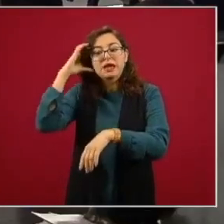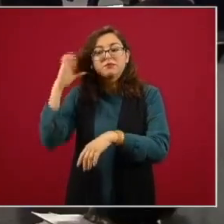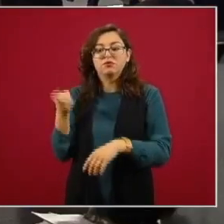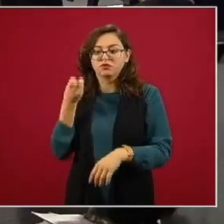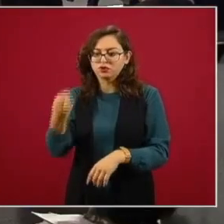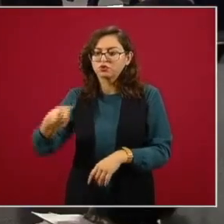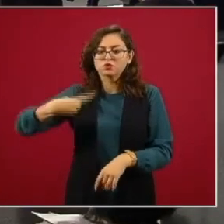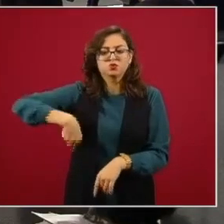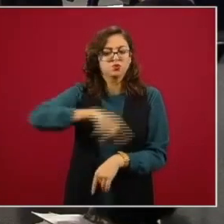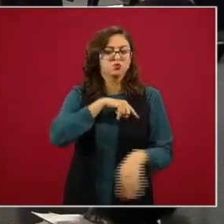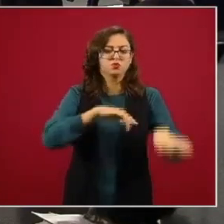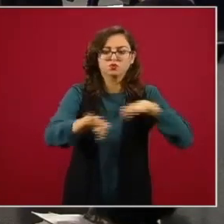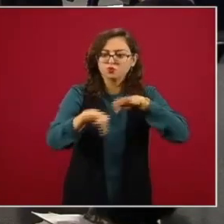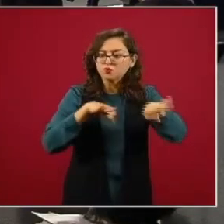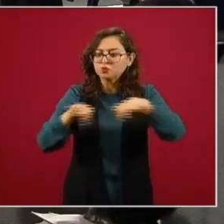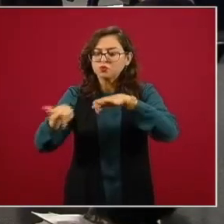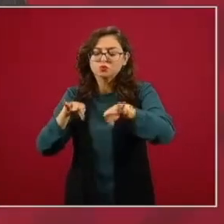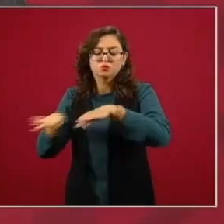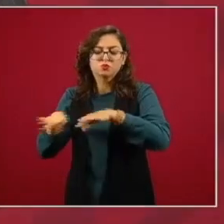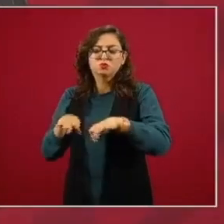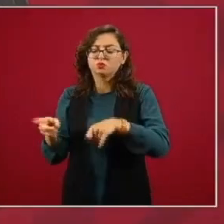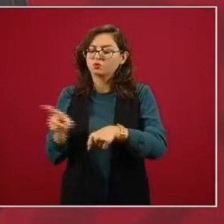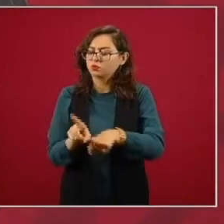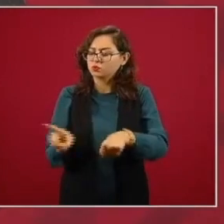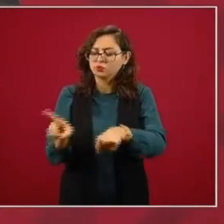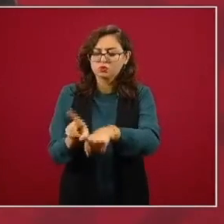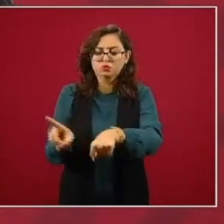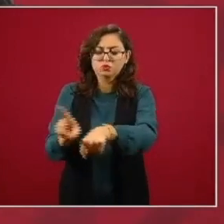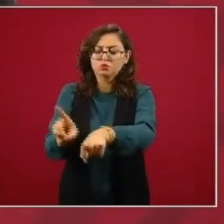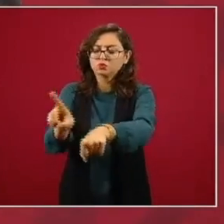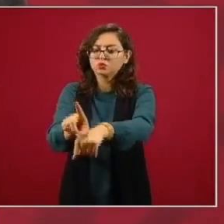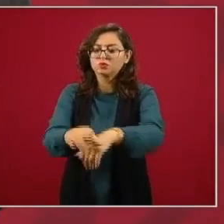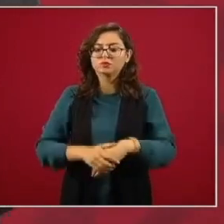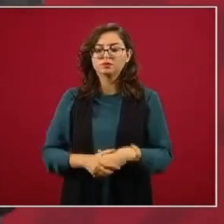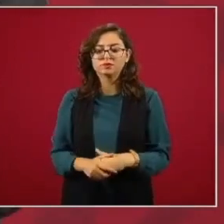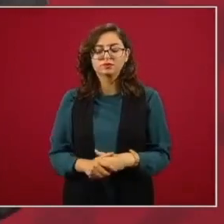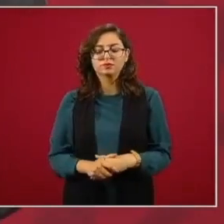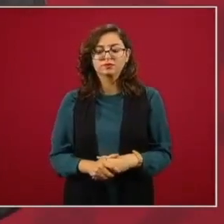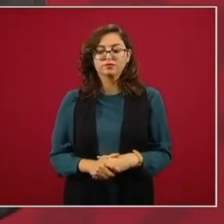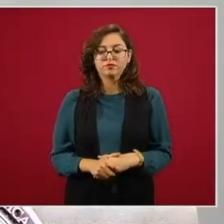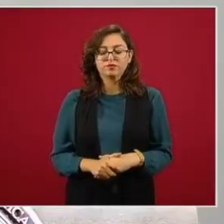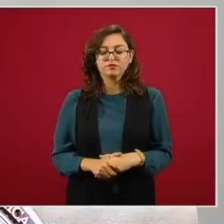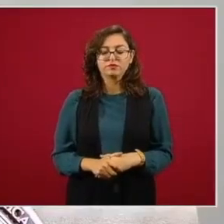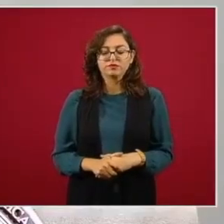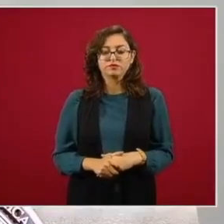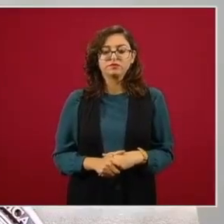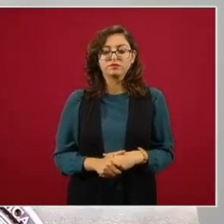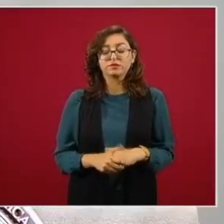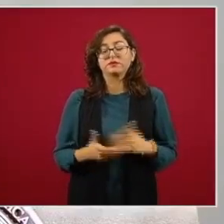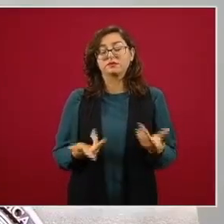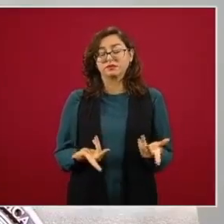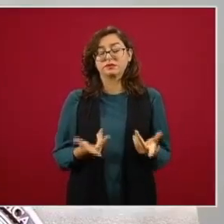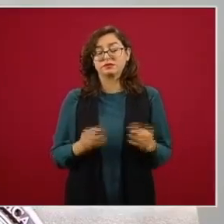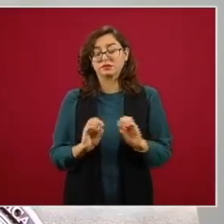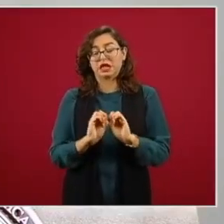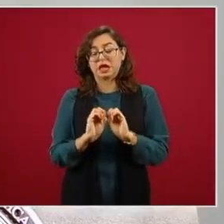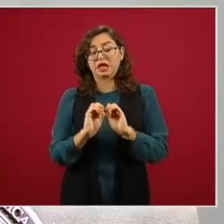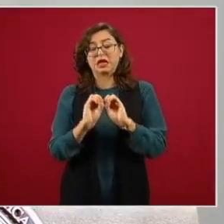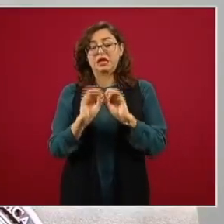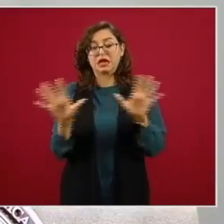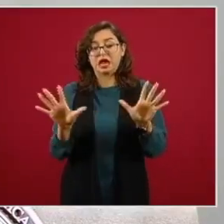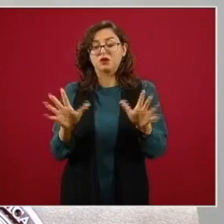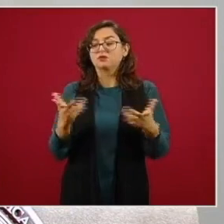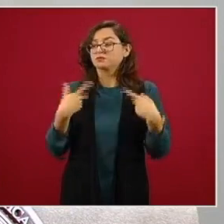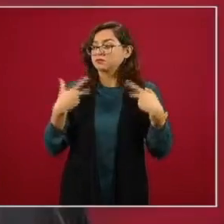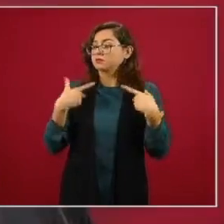estamos constantemente entonces desde luego que estamos cuidando la salud